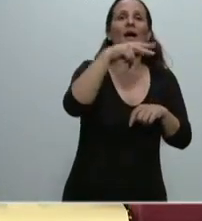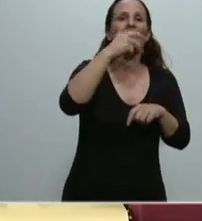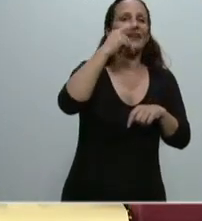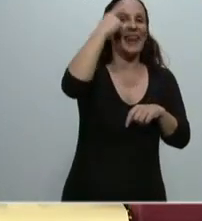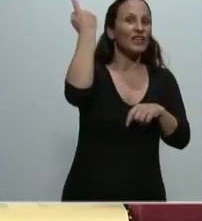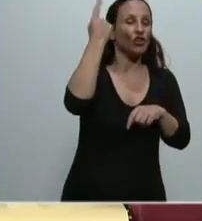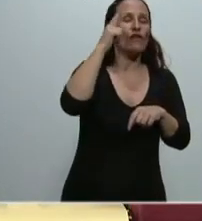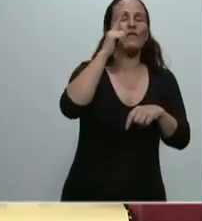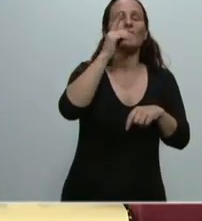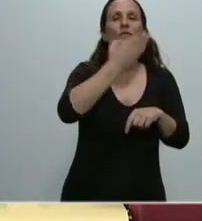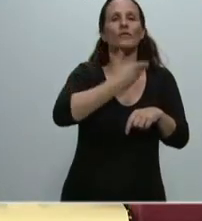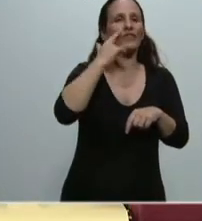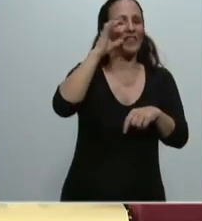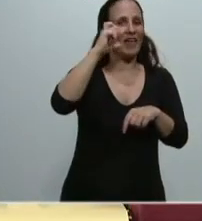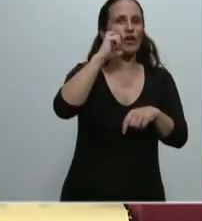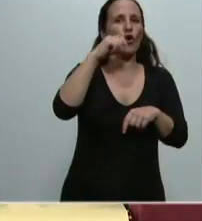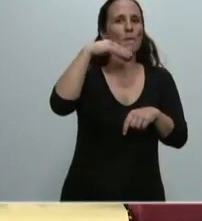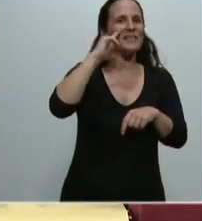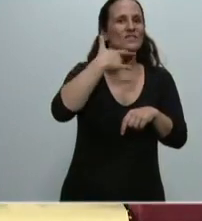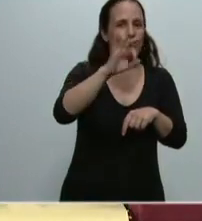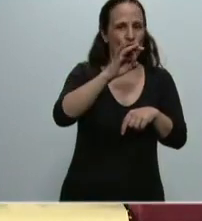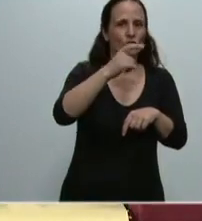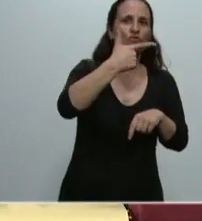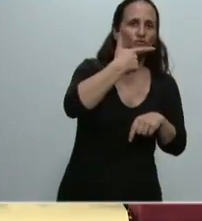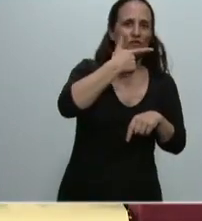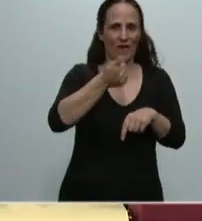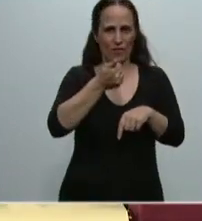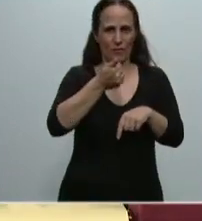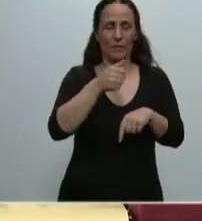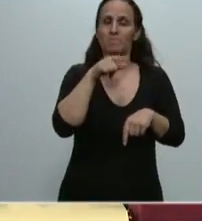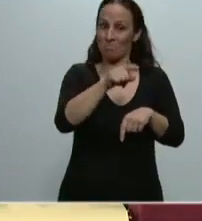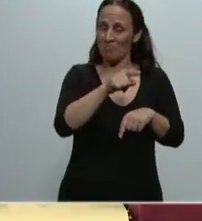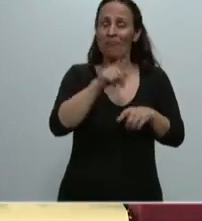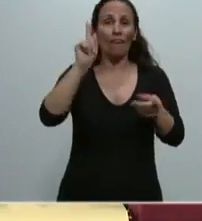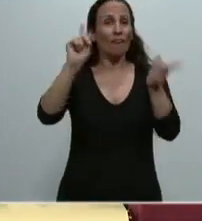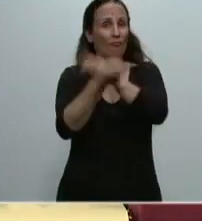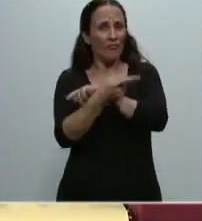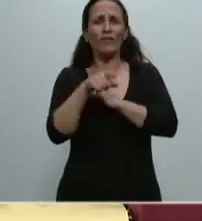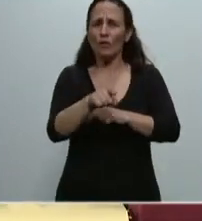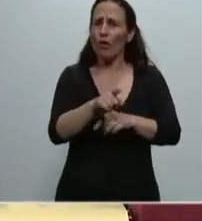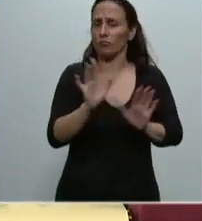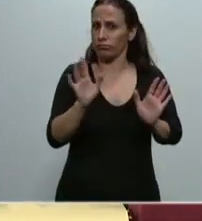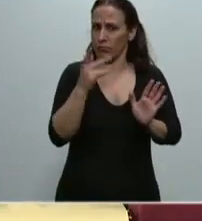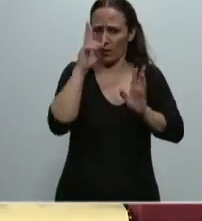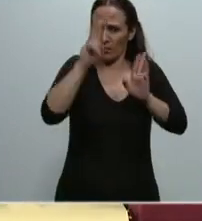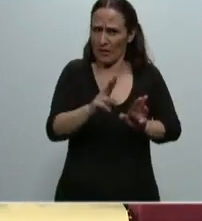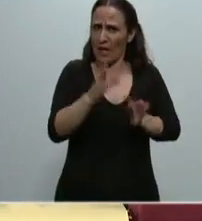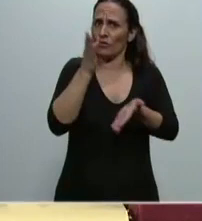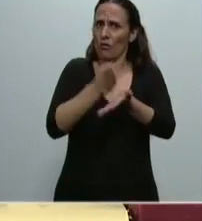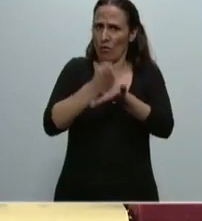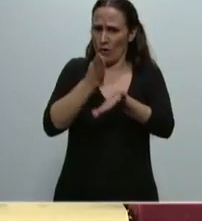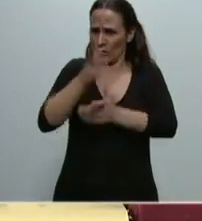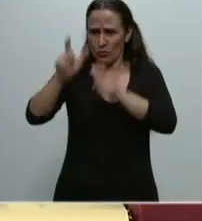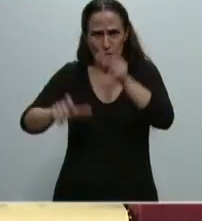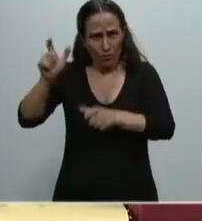Comisos, Sociedad Anónima. Todo ello sin perjuicio del derecho que asiste a los tenedores